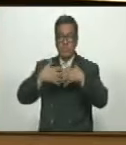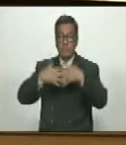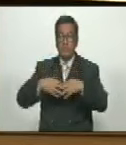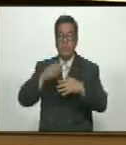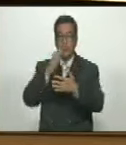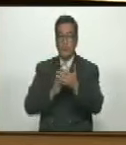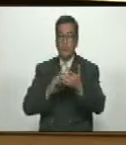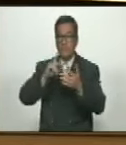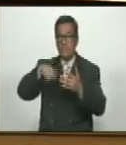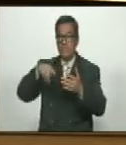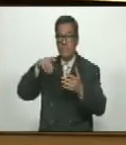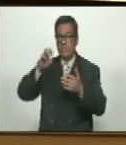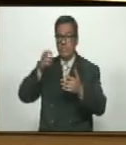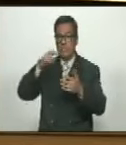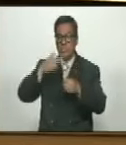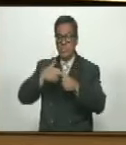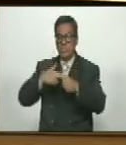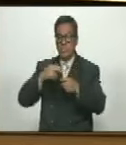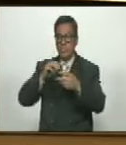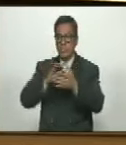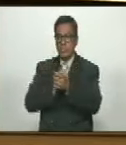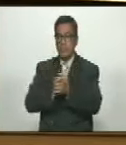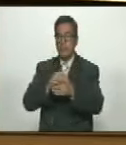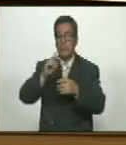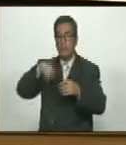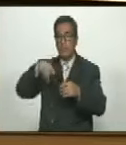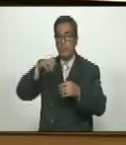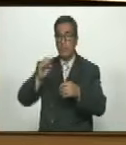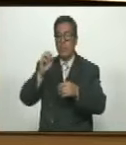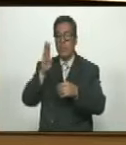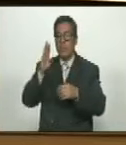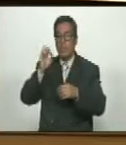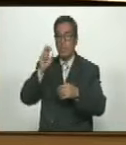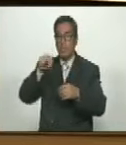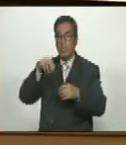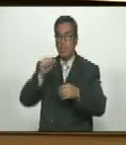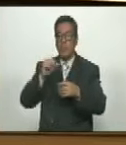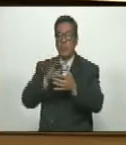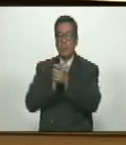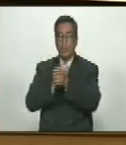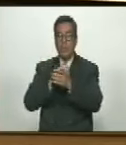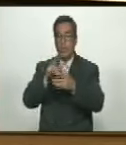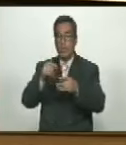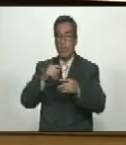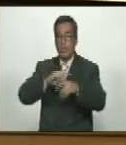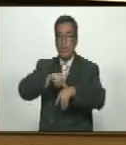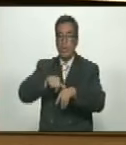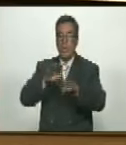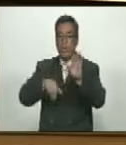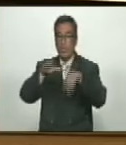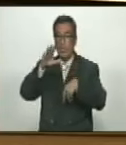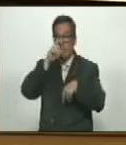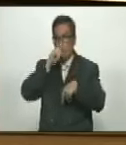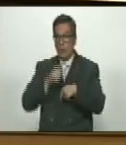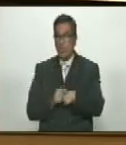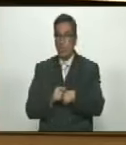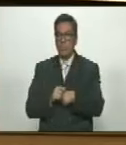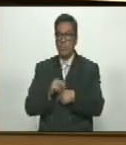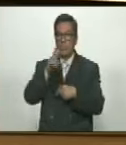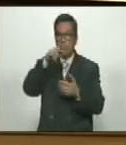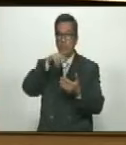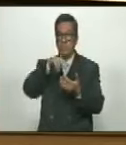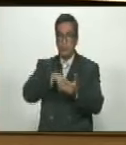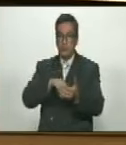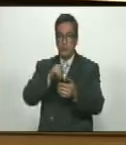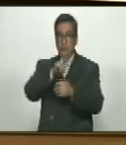petro independiente sociedad anónima y petro boscan sociedad anónima por el periodo de 15 años desde el